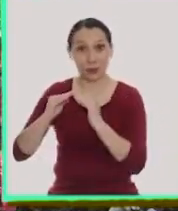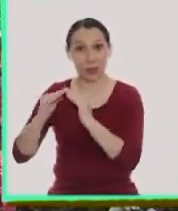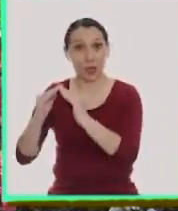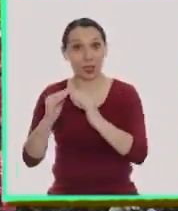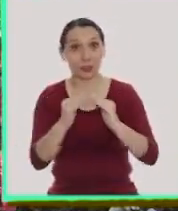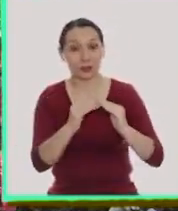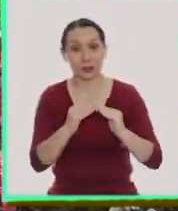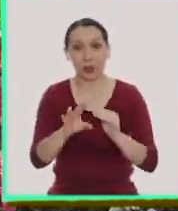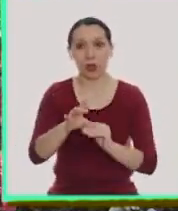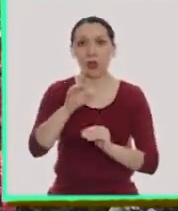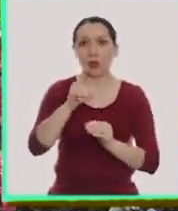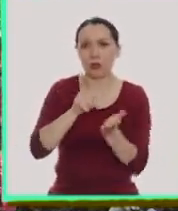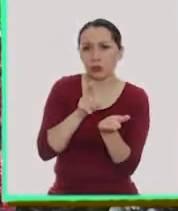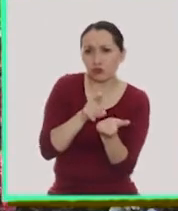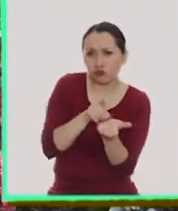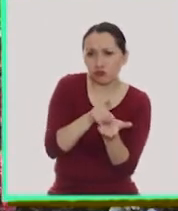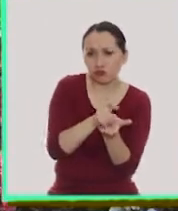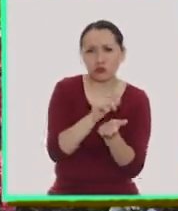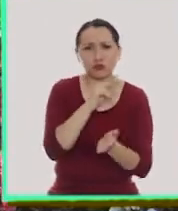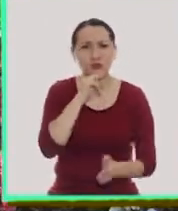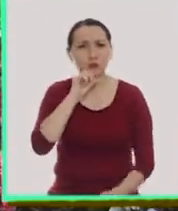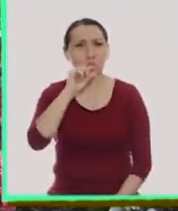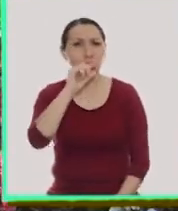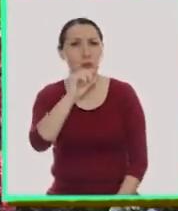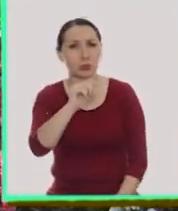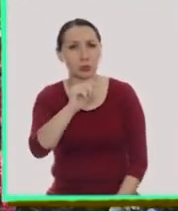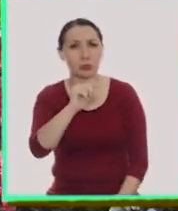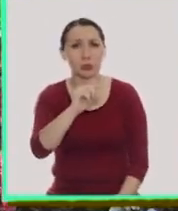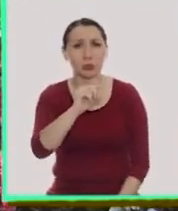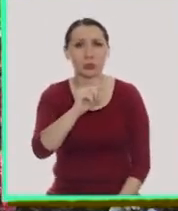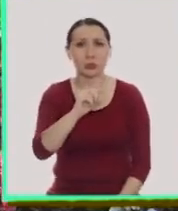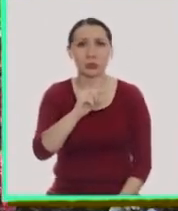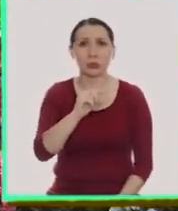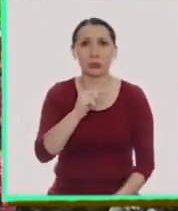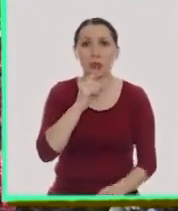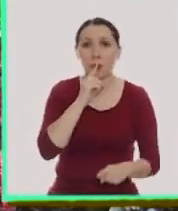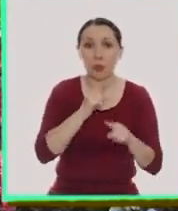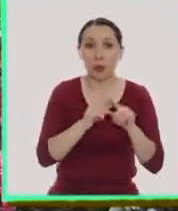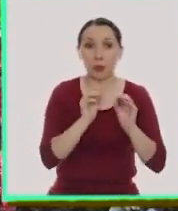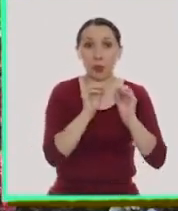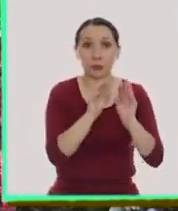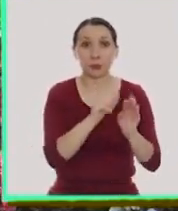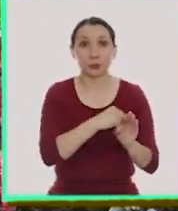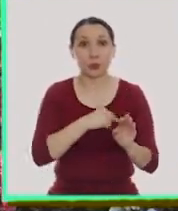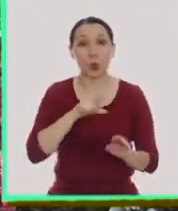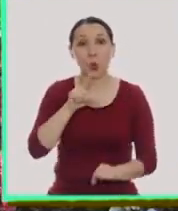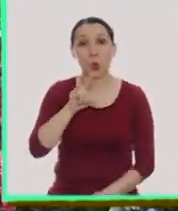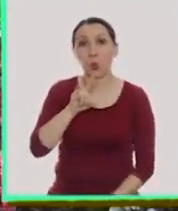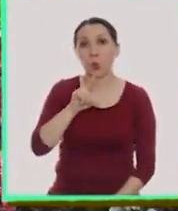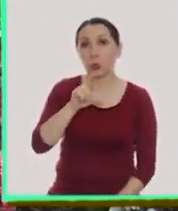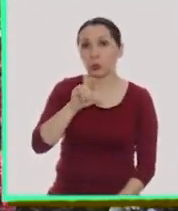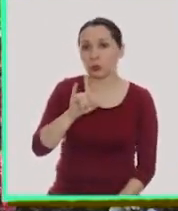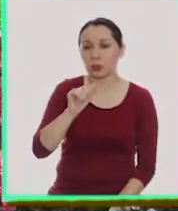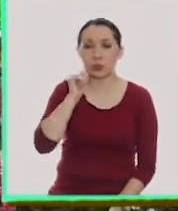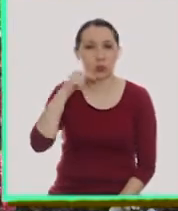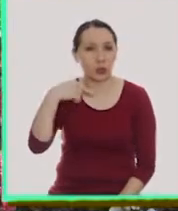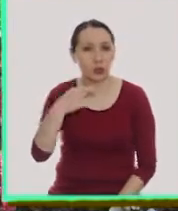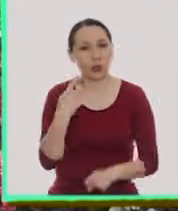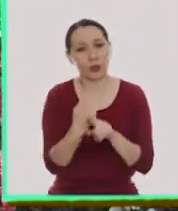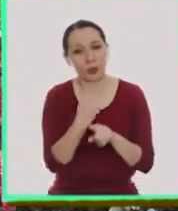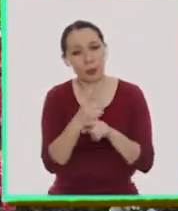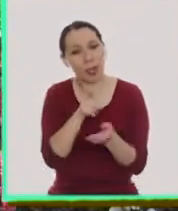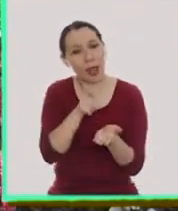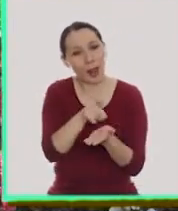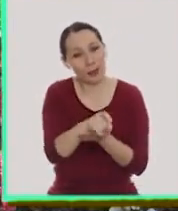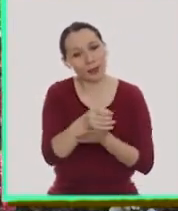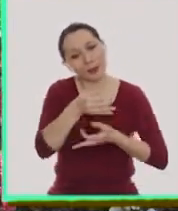barrio, encontré una oruga pequeña y le puse como nombre Lucy. Todos los días